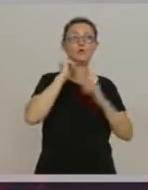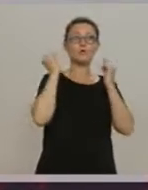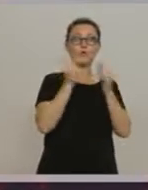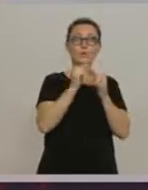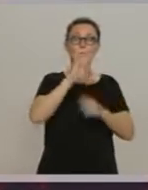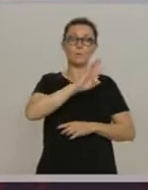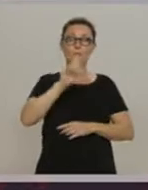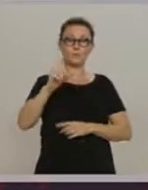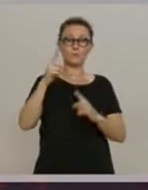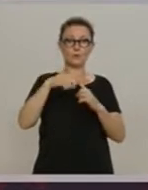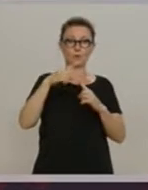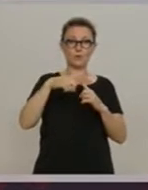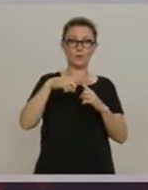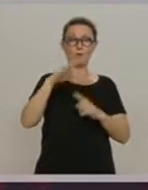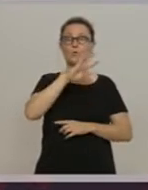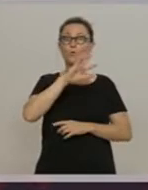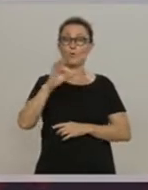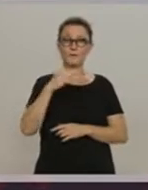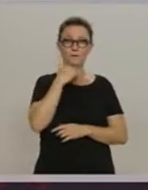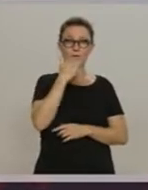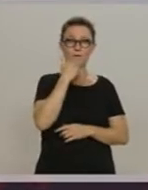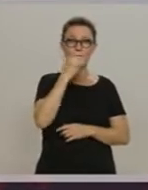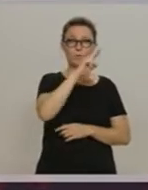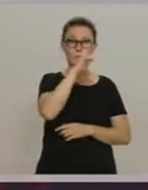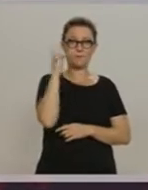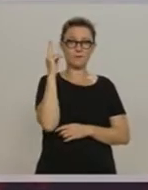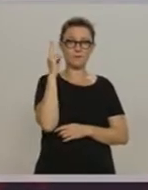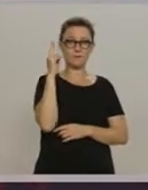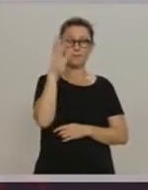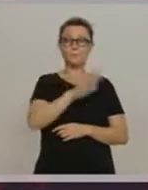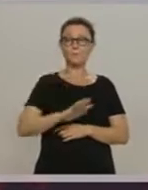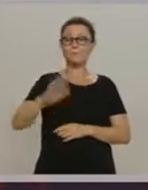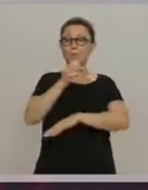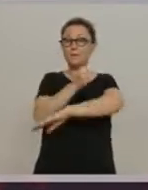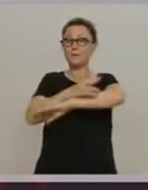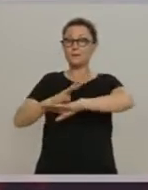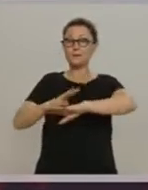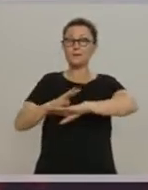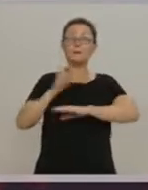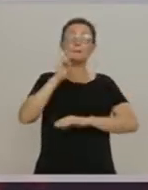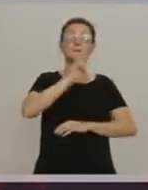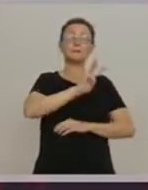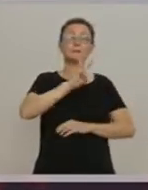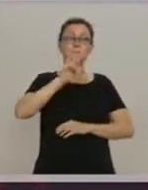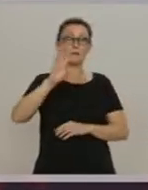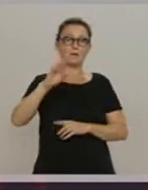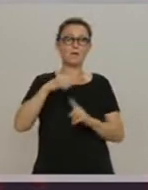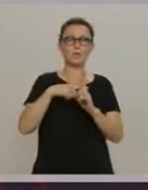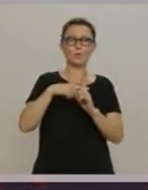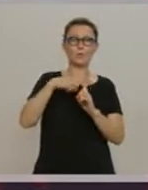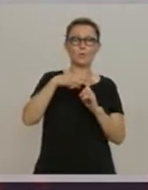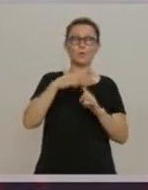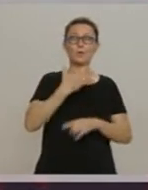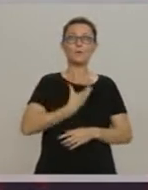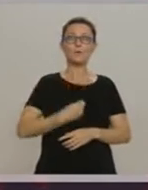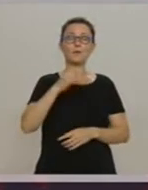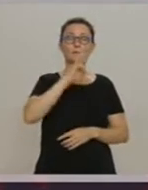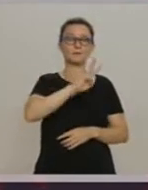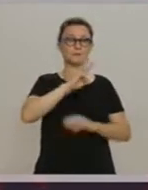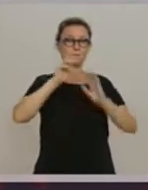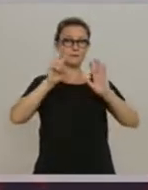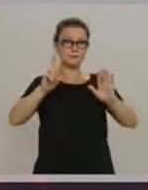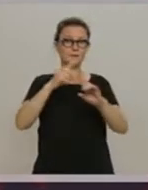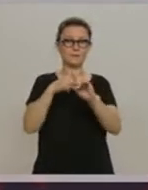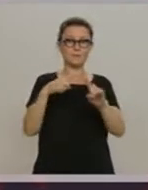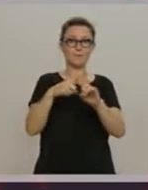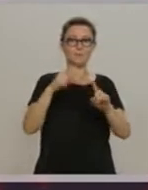41 en Toledo, 40 en Zamora, en Madrid, en el área del Mediterráneo, se superan los 35, en Murcia hasta 37 a